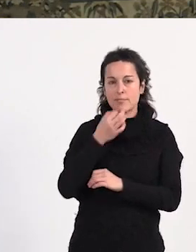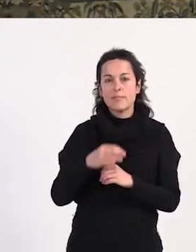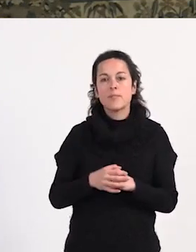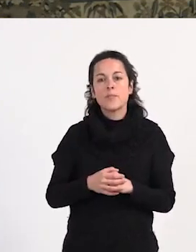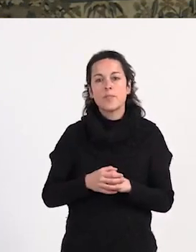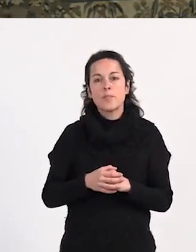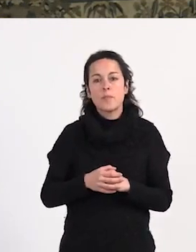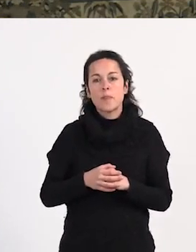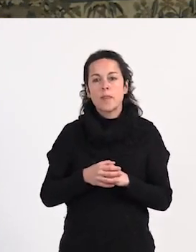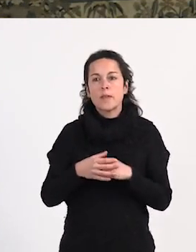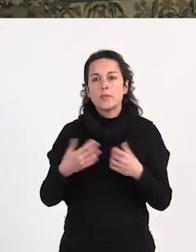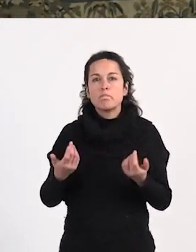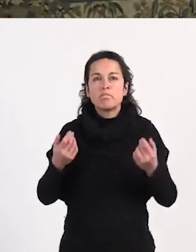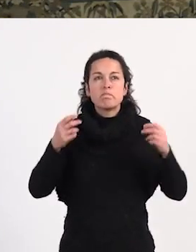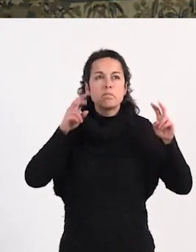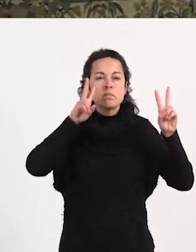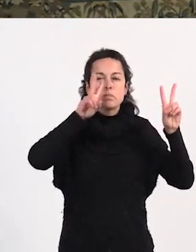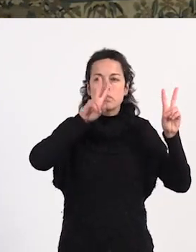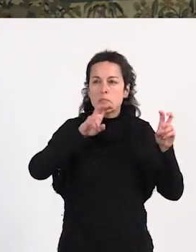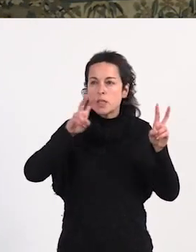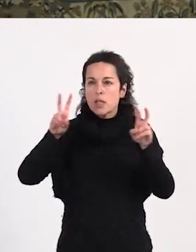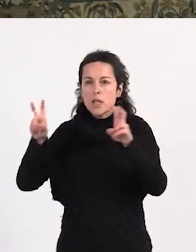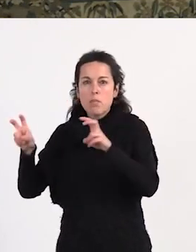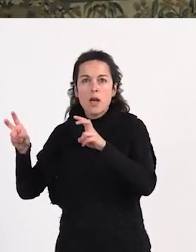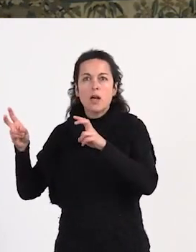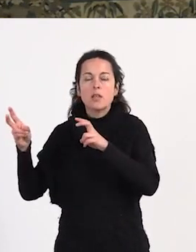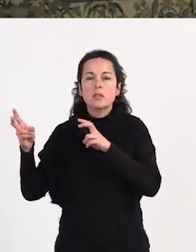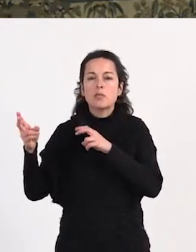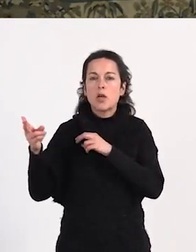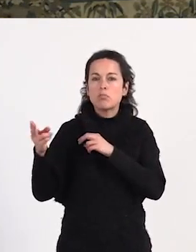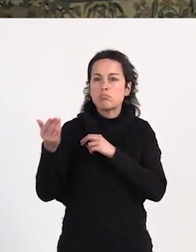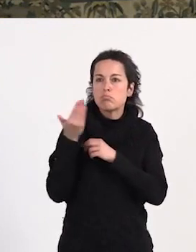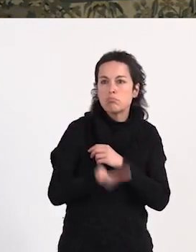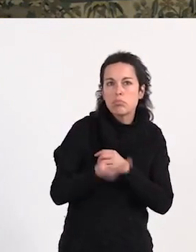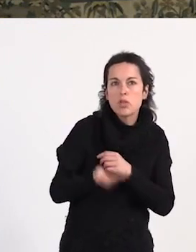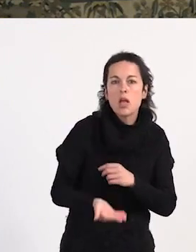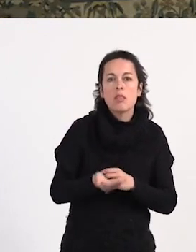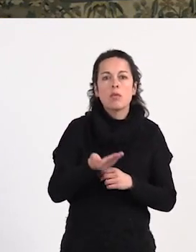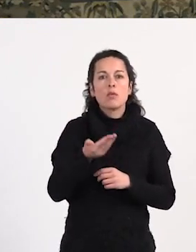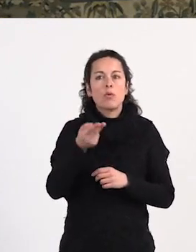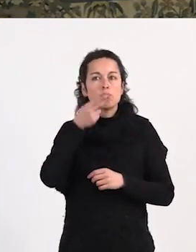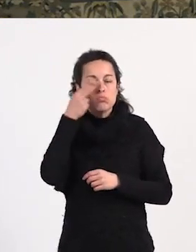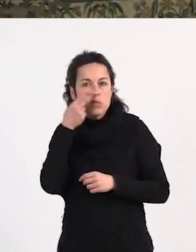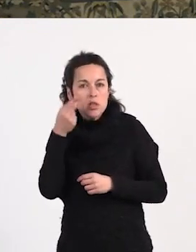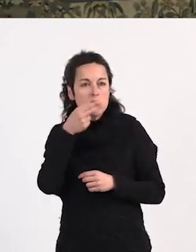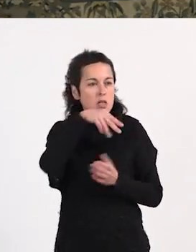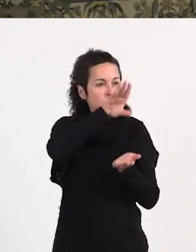Han recogido pues todos aquellos aspectos que ellas han considerado importantes, interesantes.